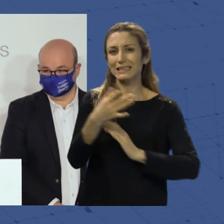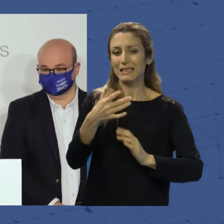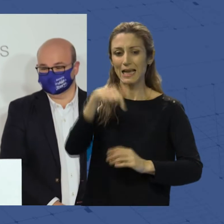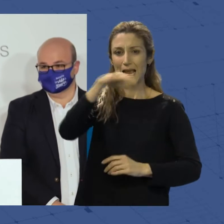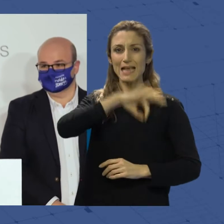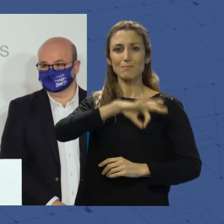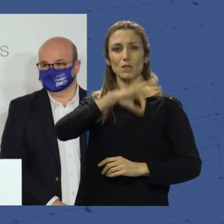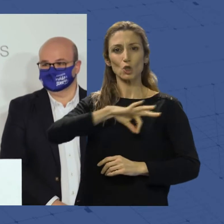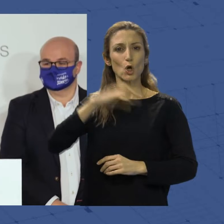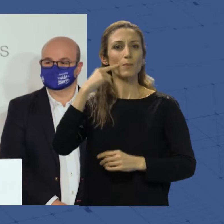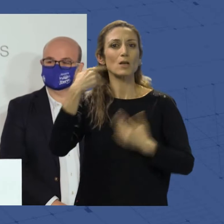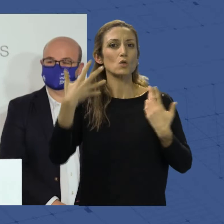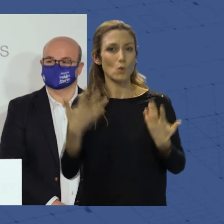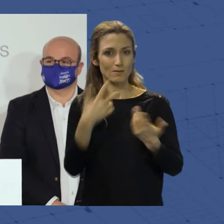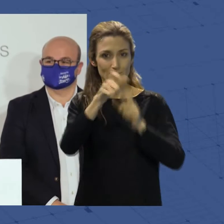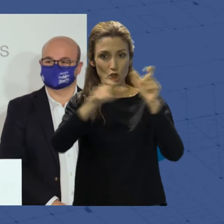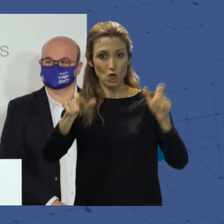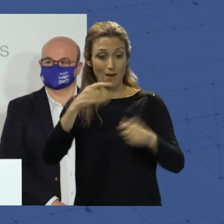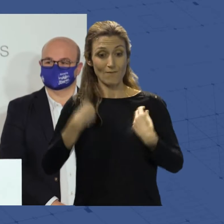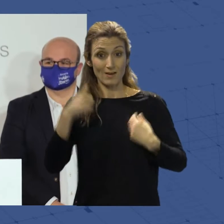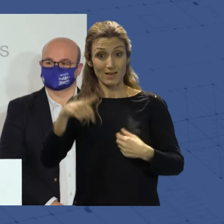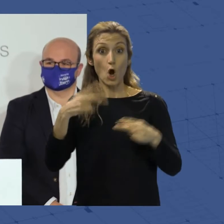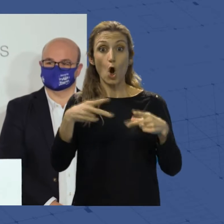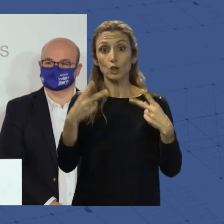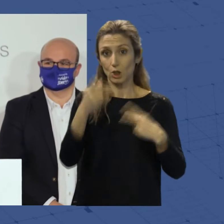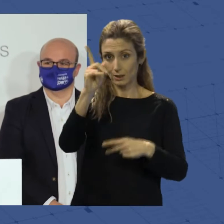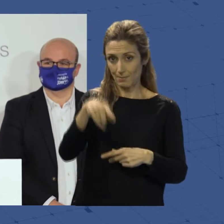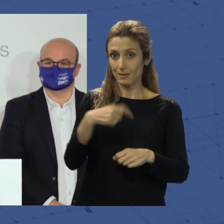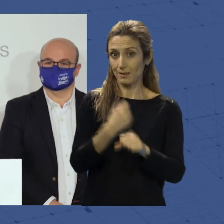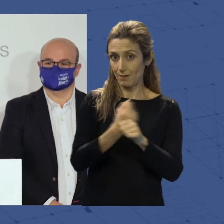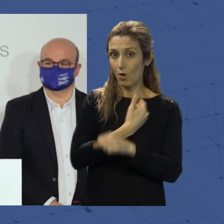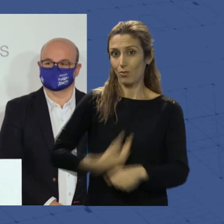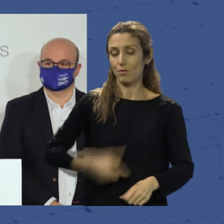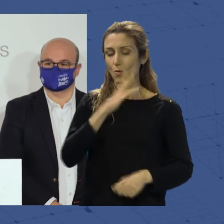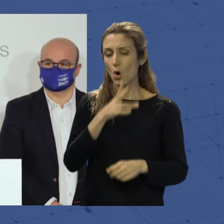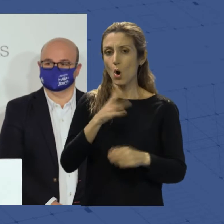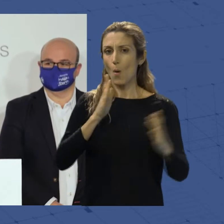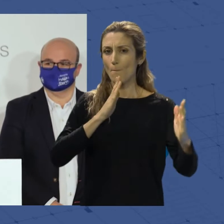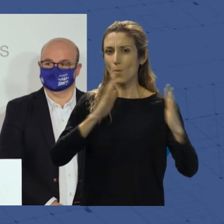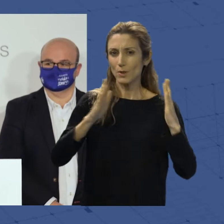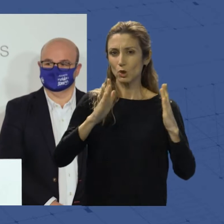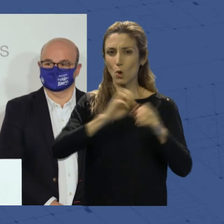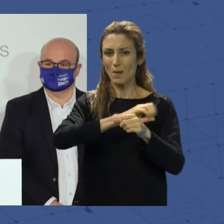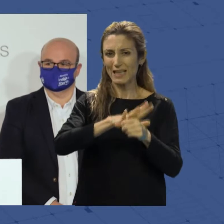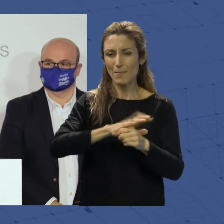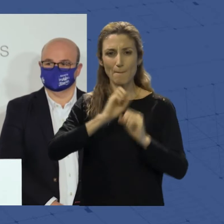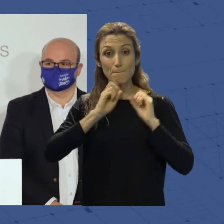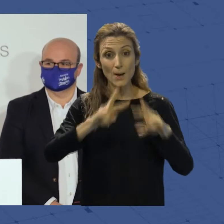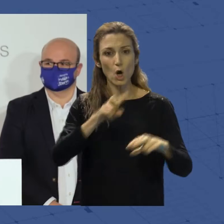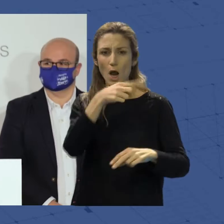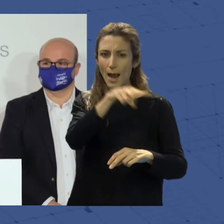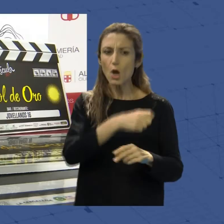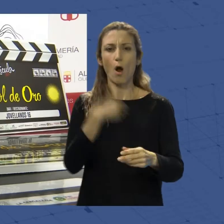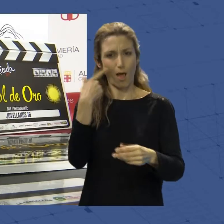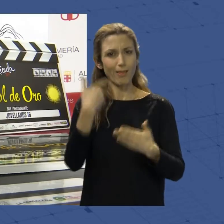almerienses y, en este caso, de los hosteleros, que siempre, incluso en el peor momento de la pandemia, han seguido demostrando